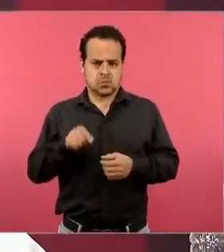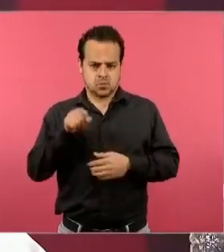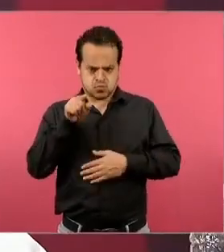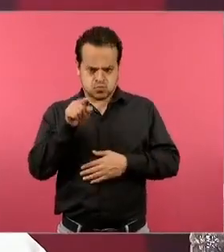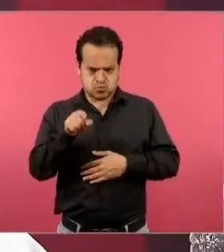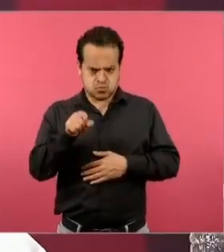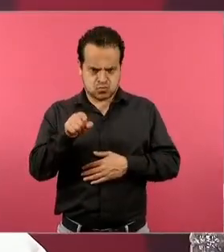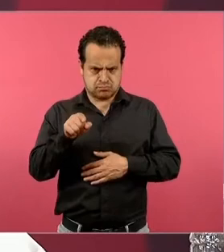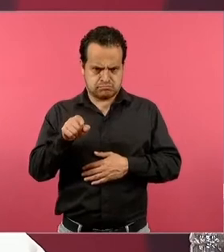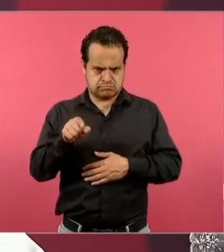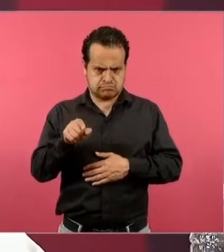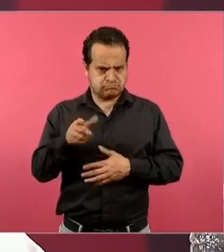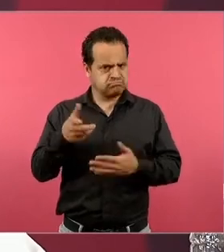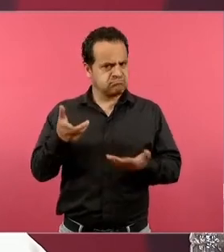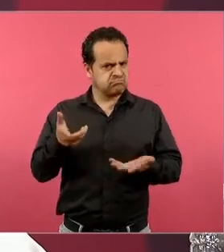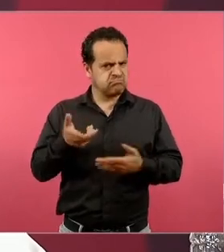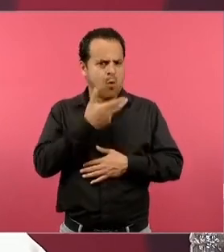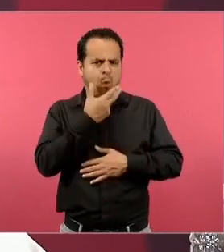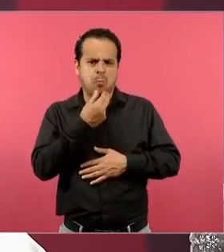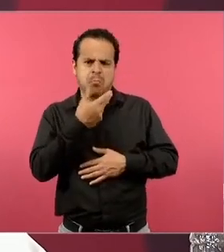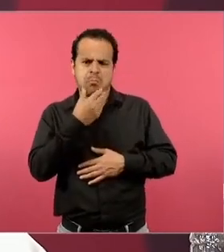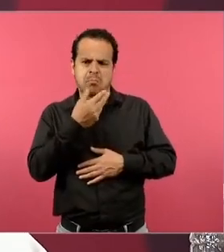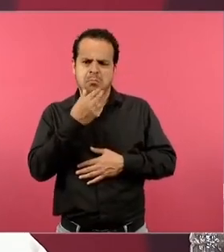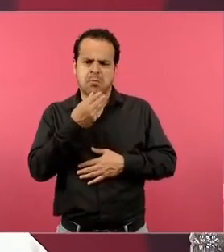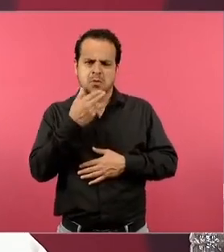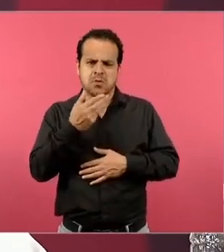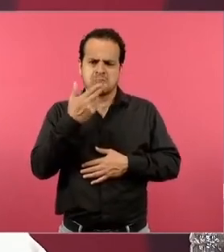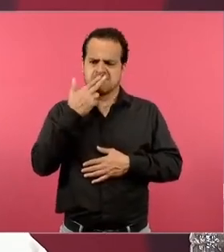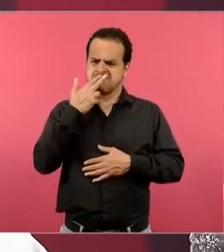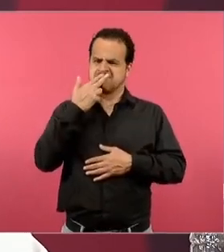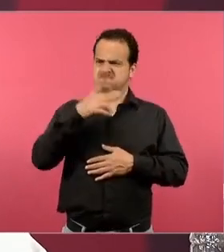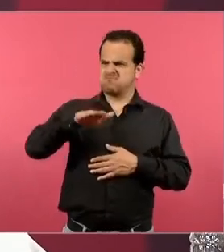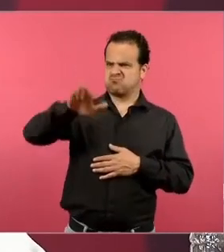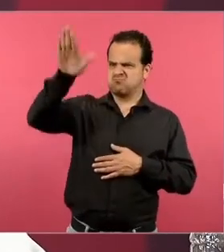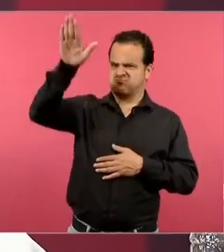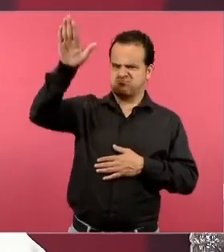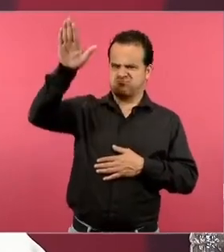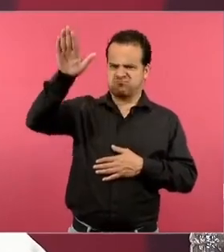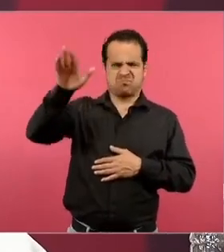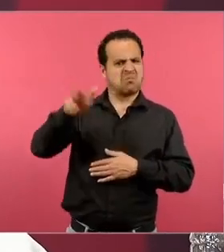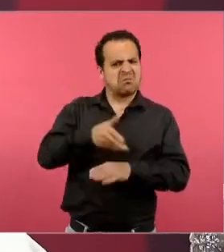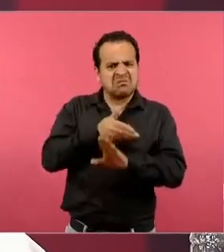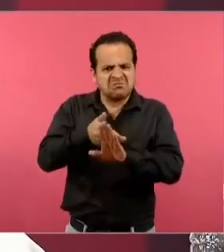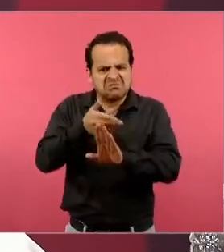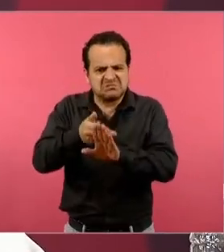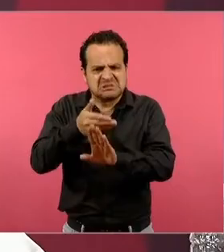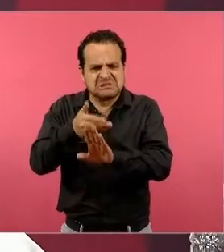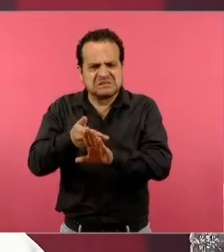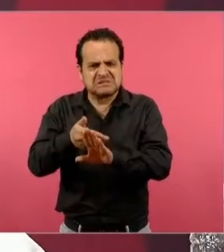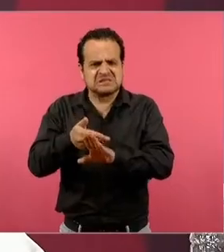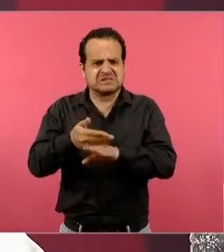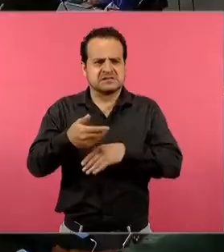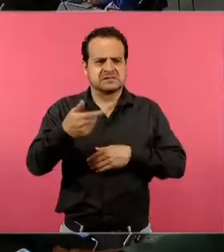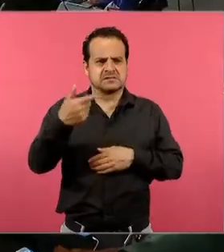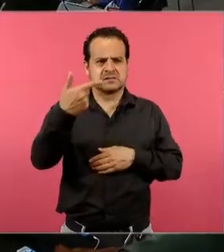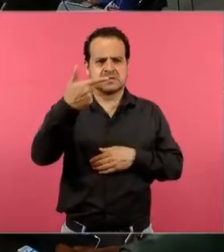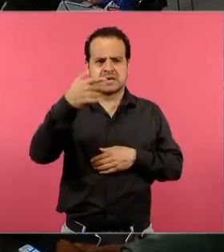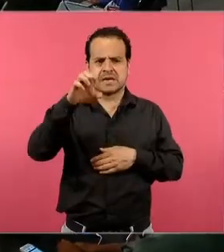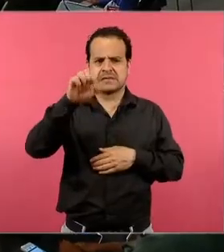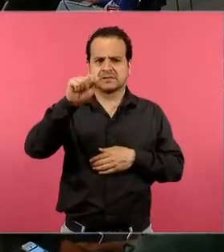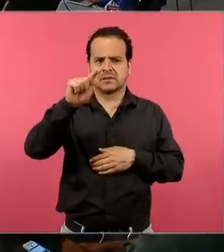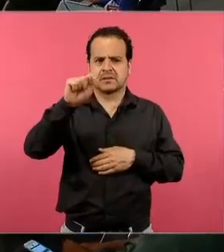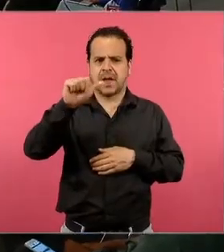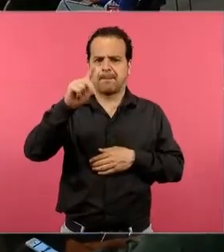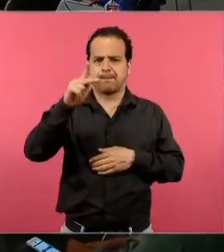antinazi fue arrestado por la Gestapo en 1937 y declarado culpable de